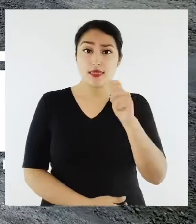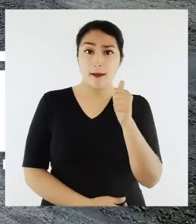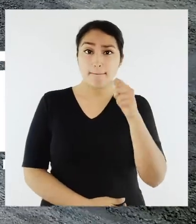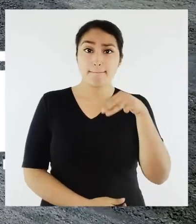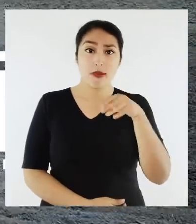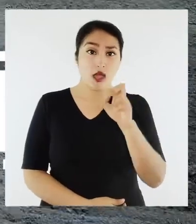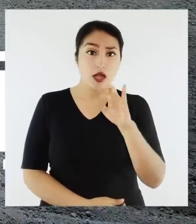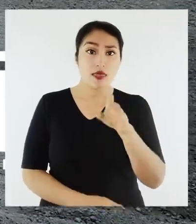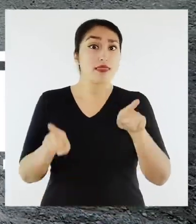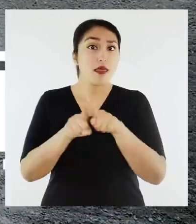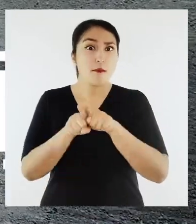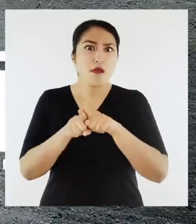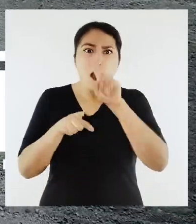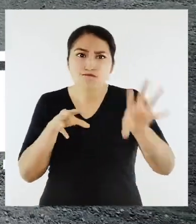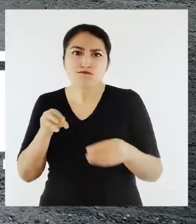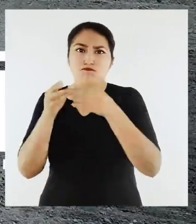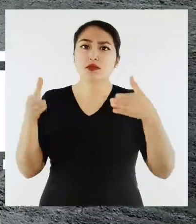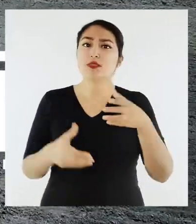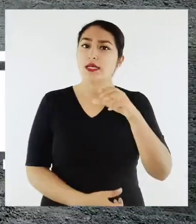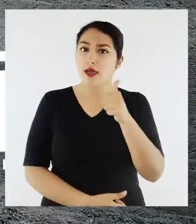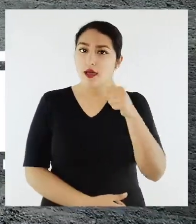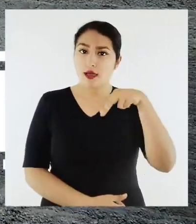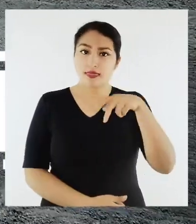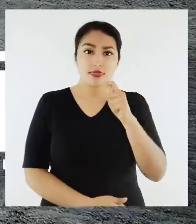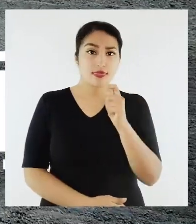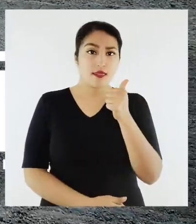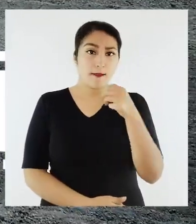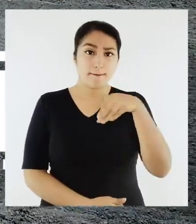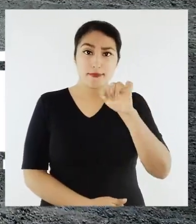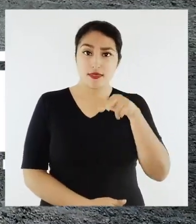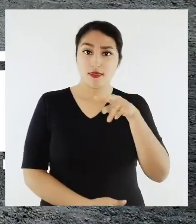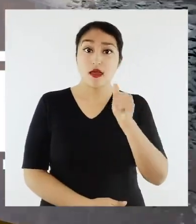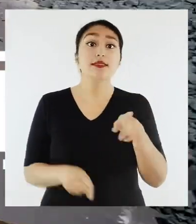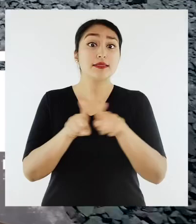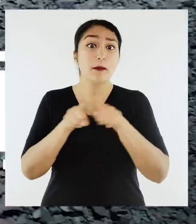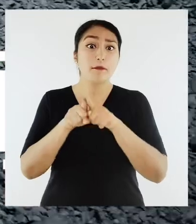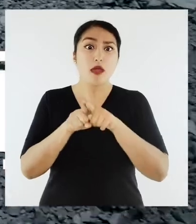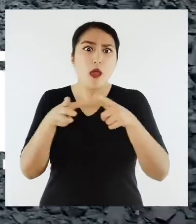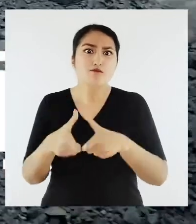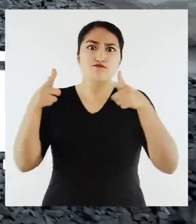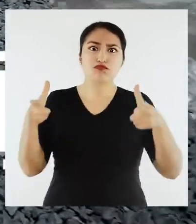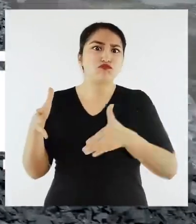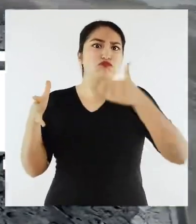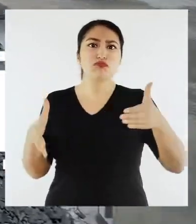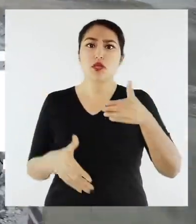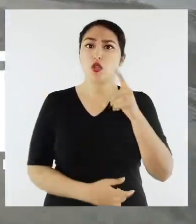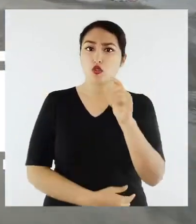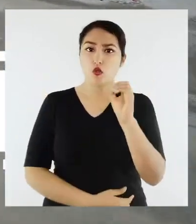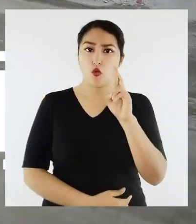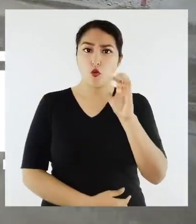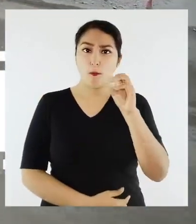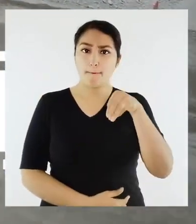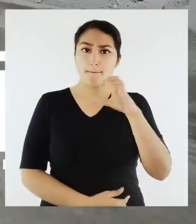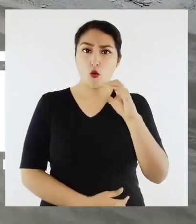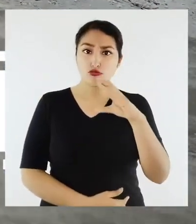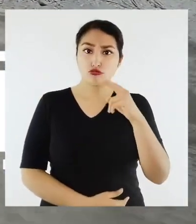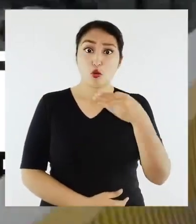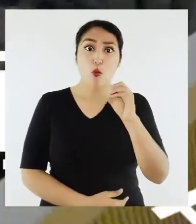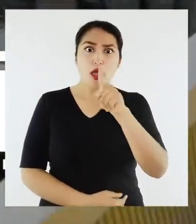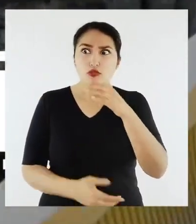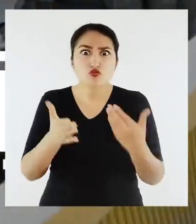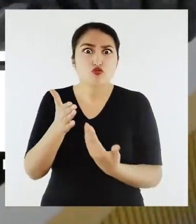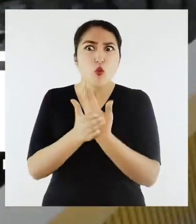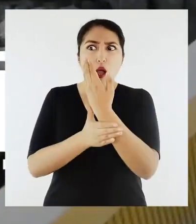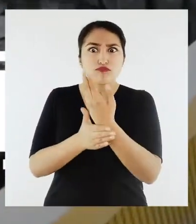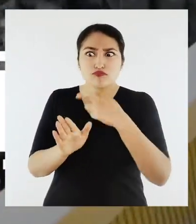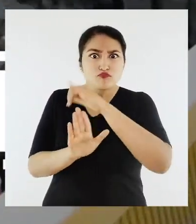construcción de Reposición Antamina en Ancash y Ampliación Toromocho en Junín. Esto lo establece la actualización de la cartera de